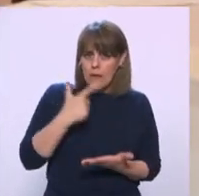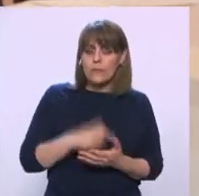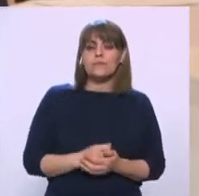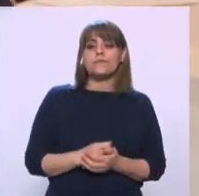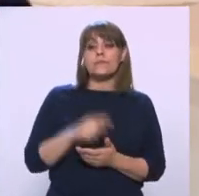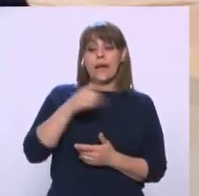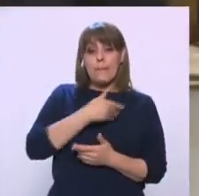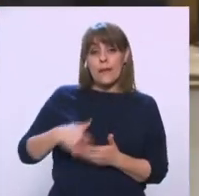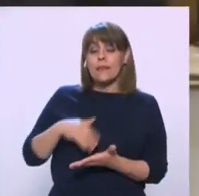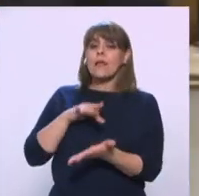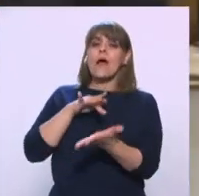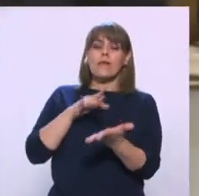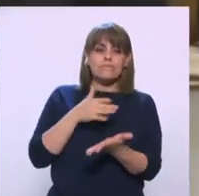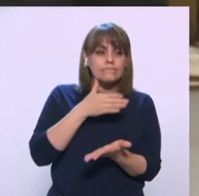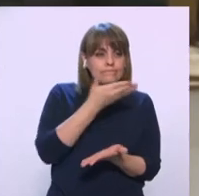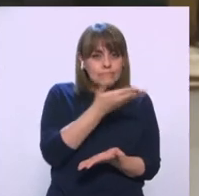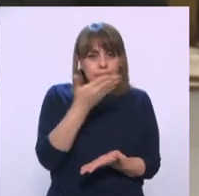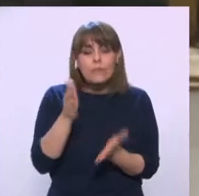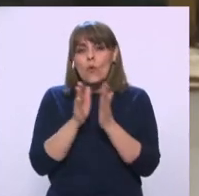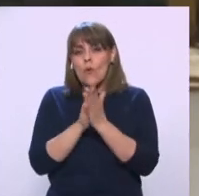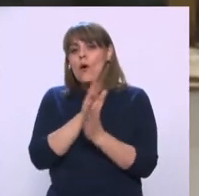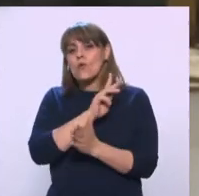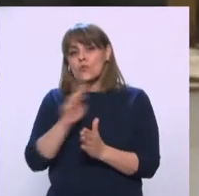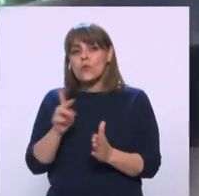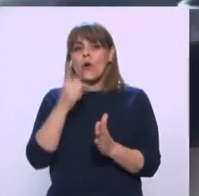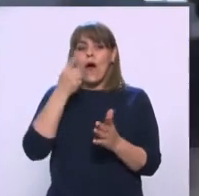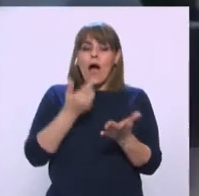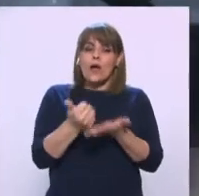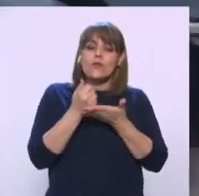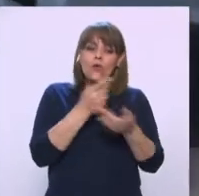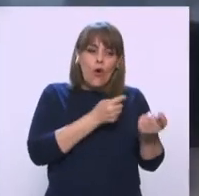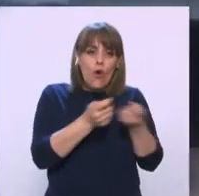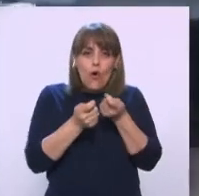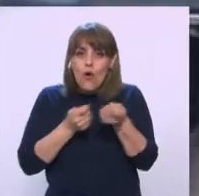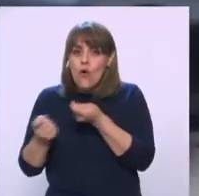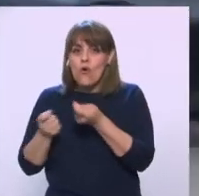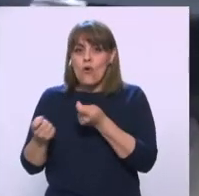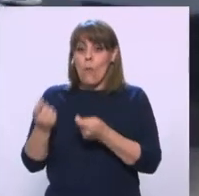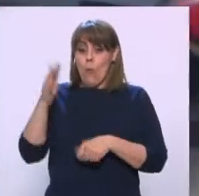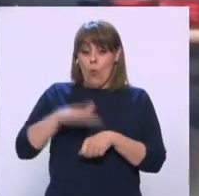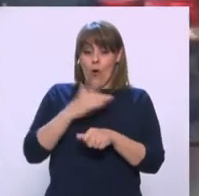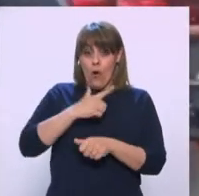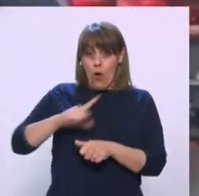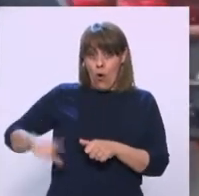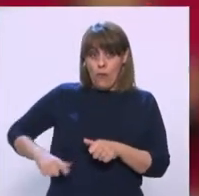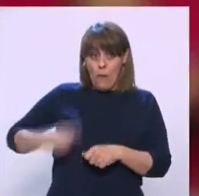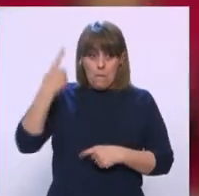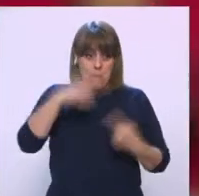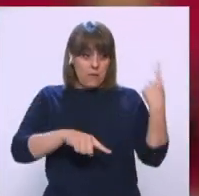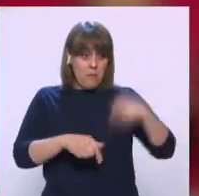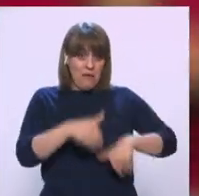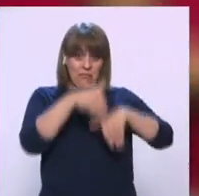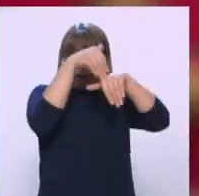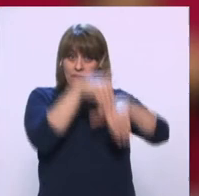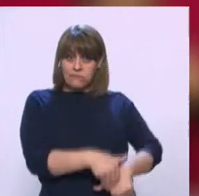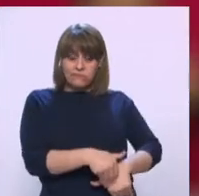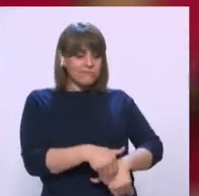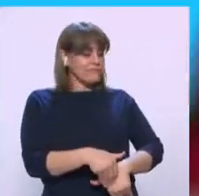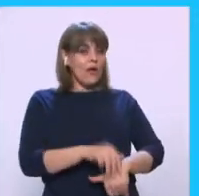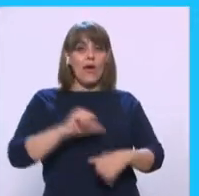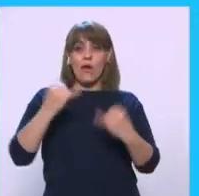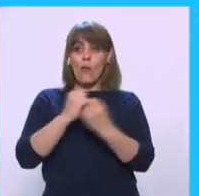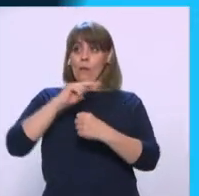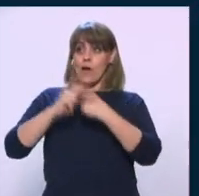ciudadanía Para controlar La pandemia Porque también reiteró Su gobierno No aplicará Medidas autoritarias Como en otras partes Del mundo